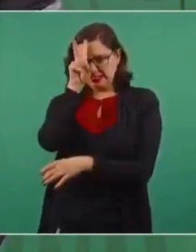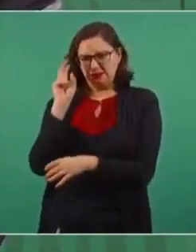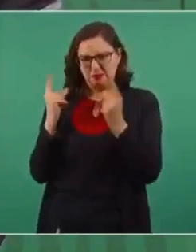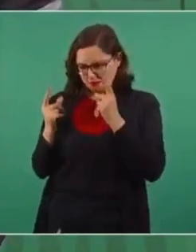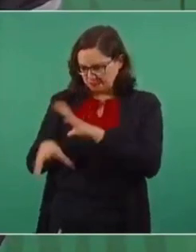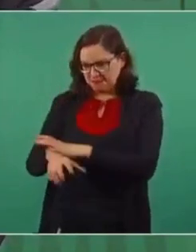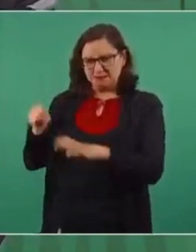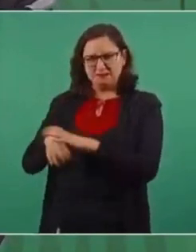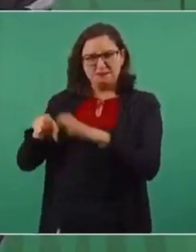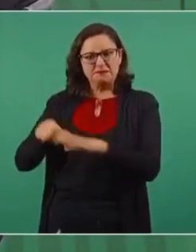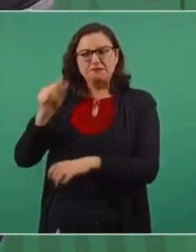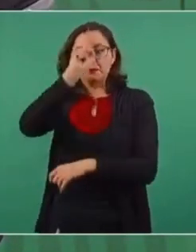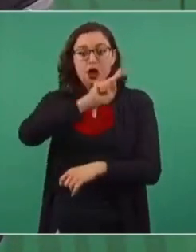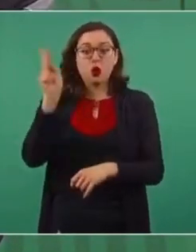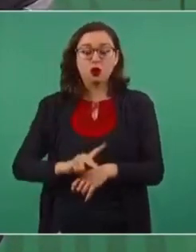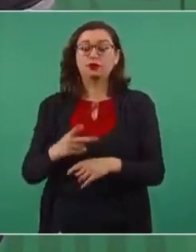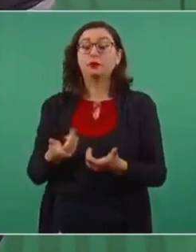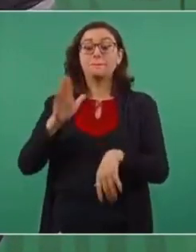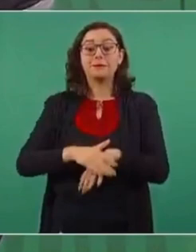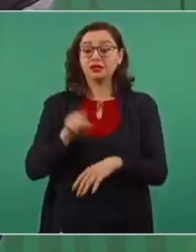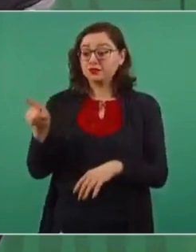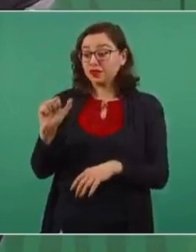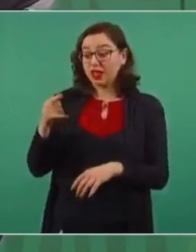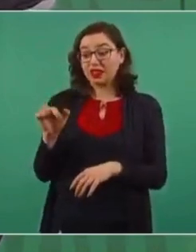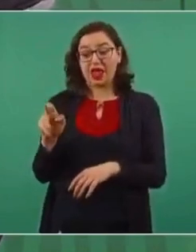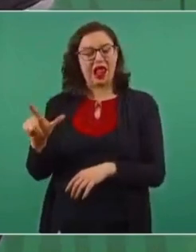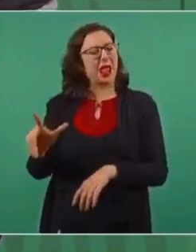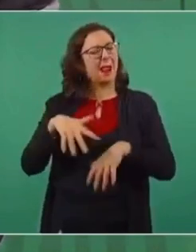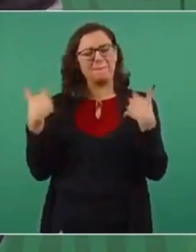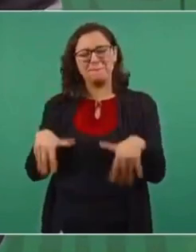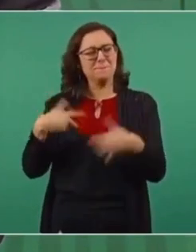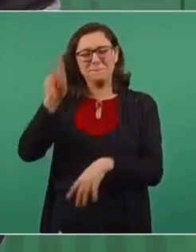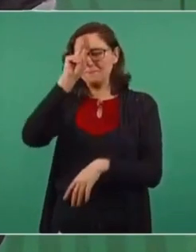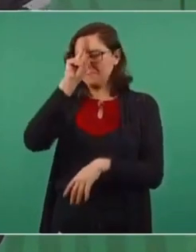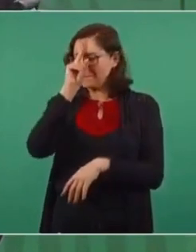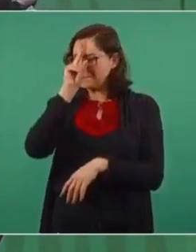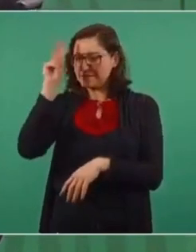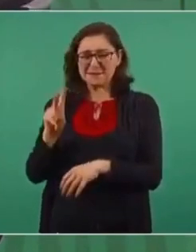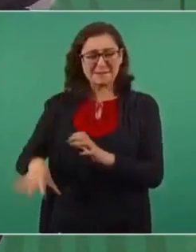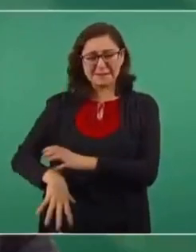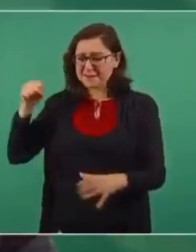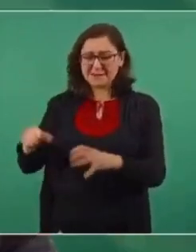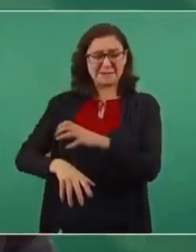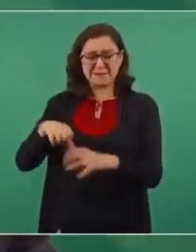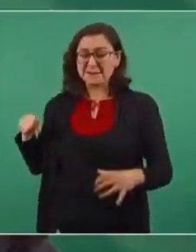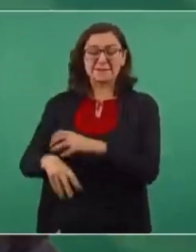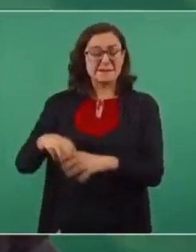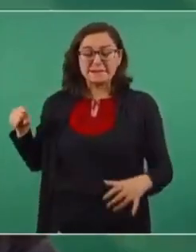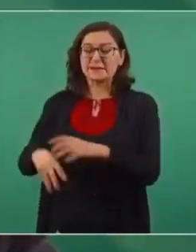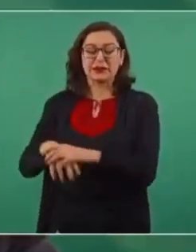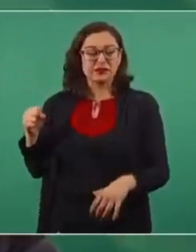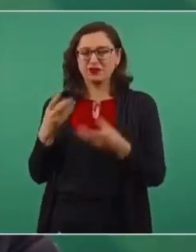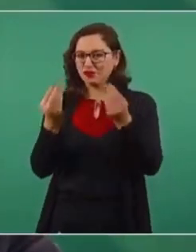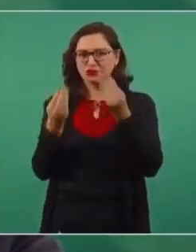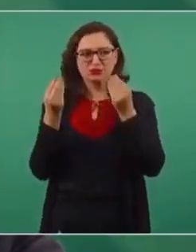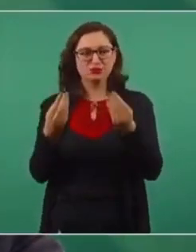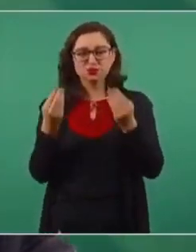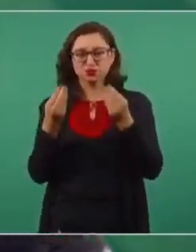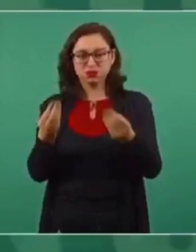sobreexplotó Cantarell, ese campo petrolero que llegó a ser uno de los más importantes del mundo, pero empezaron a intervenir